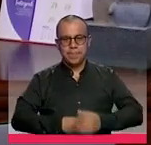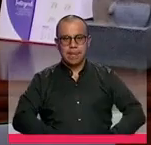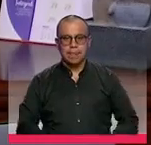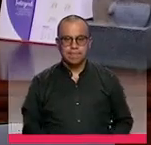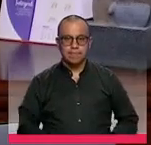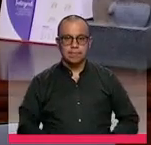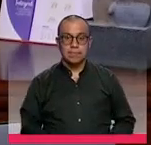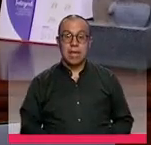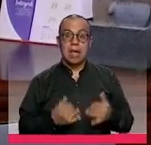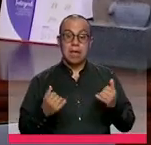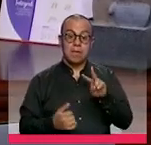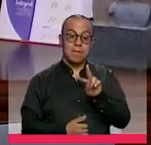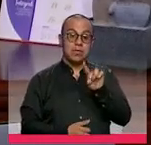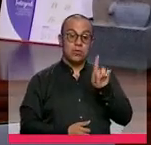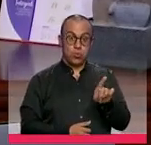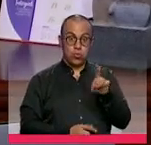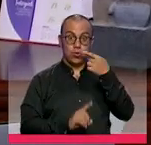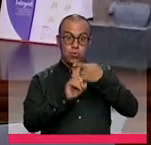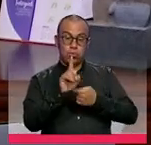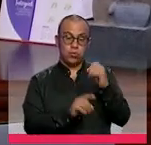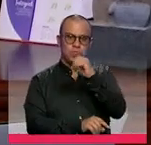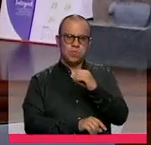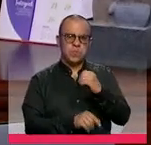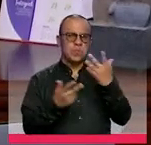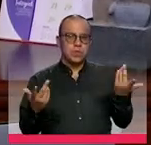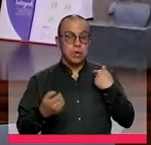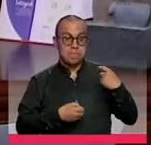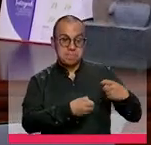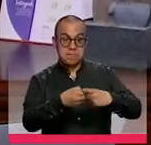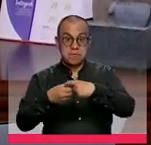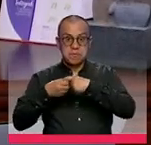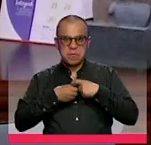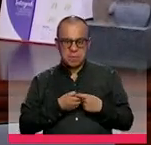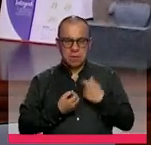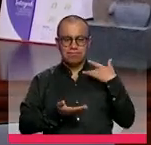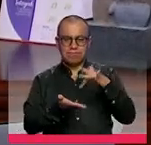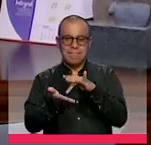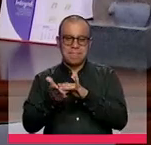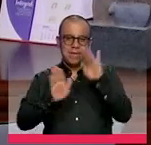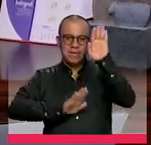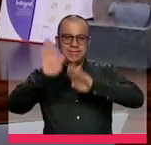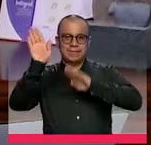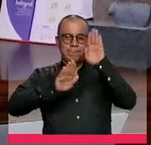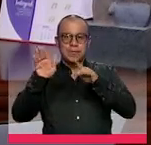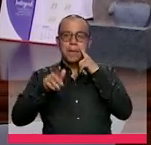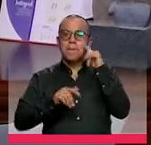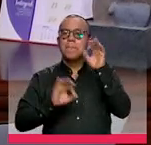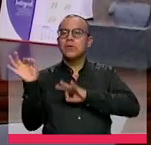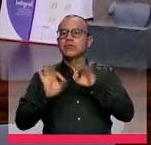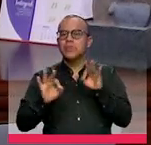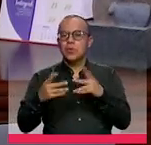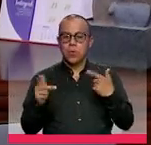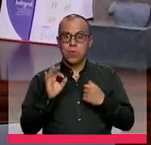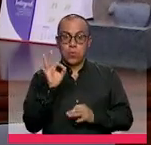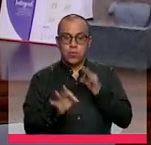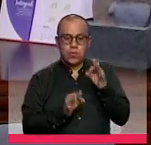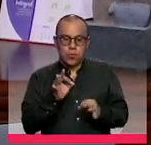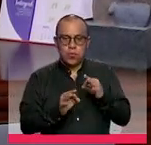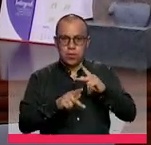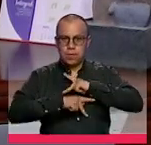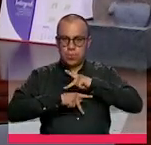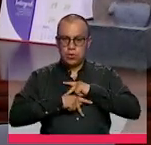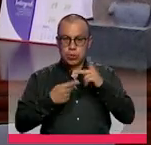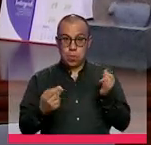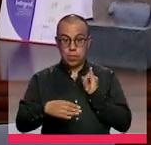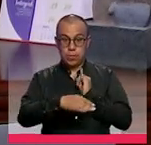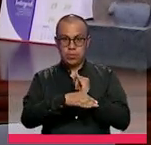Hasta el próximo 21 de octubre estarán abiertas las inscripciones para participar en la jornada de simulacro por la autoprotección que lidera